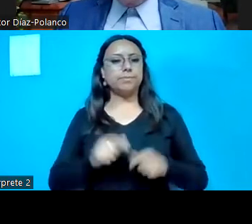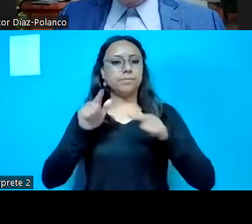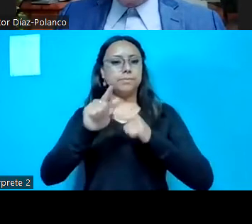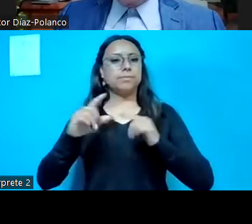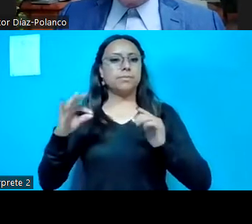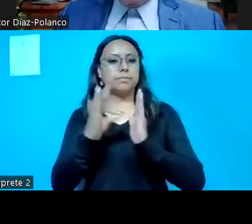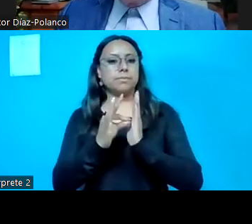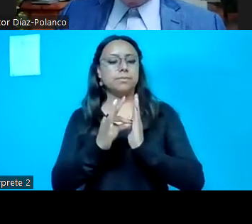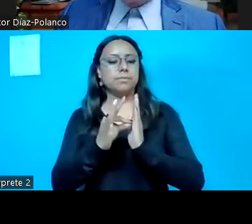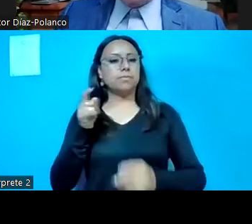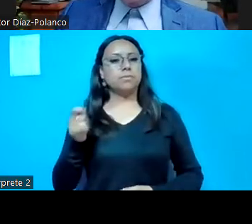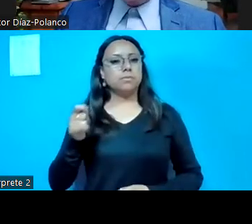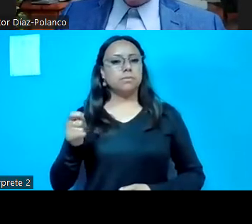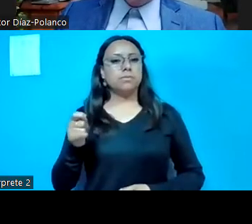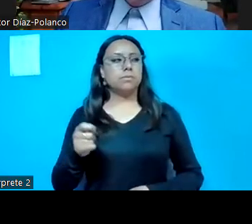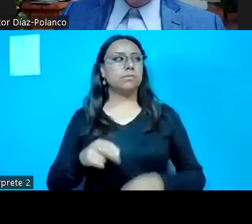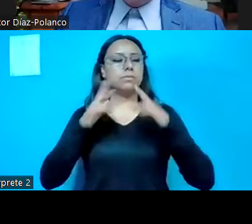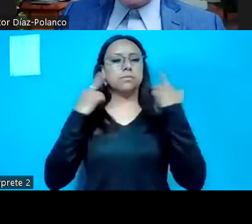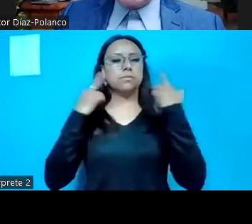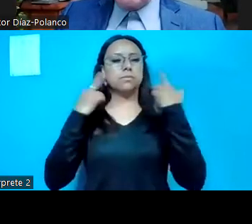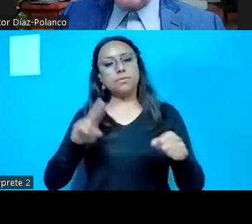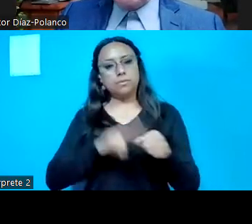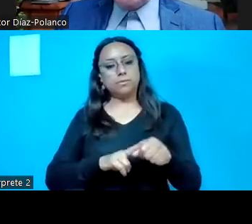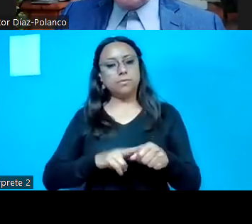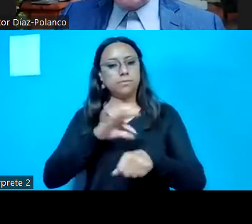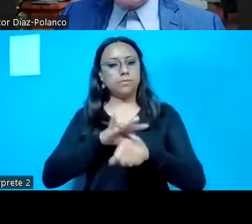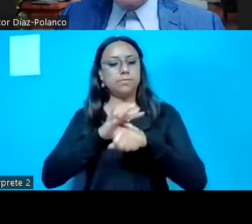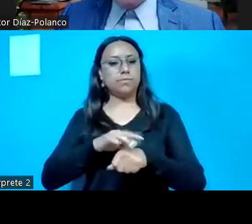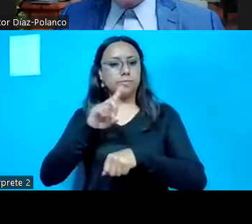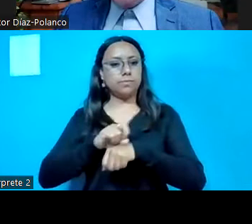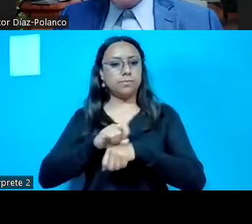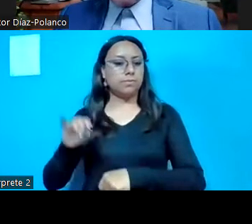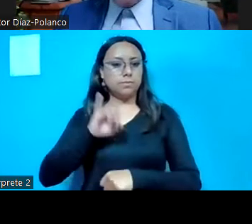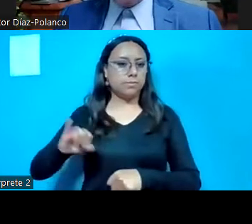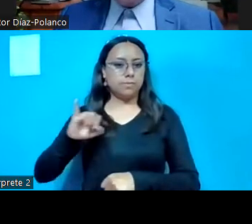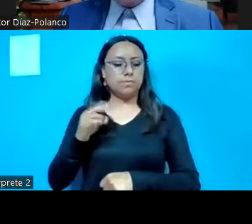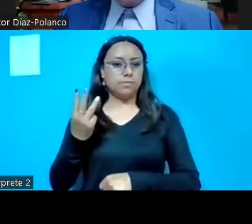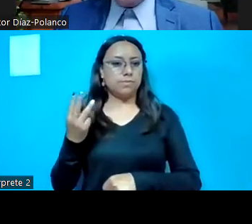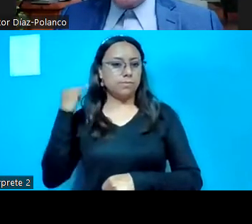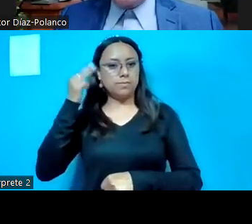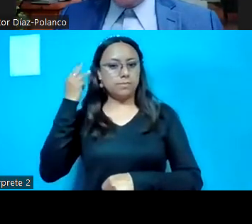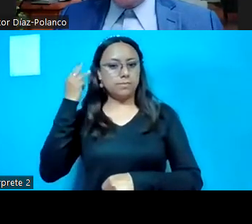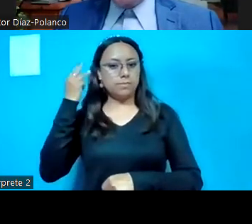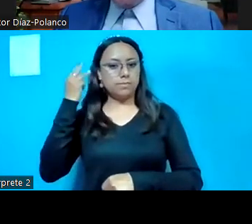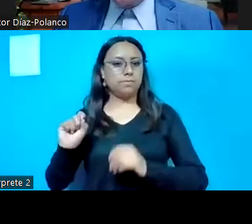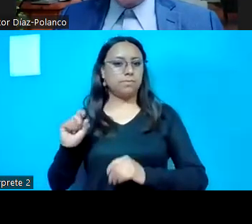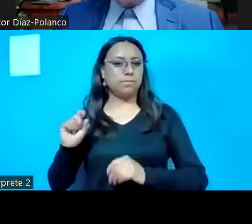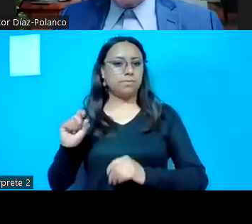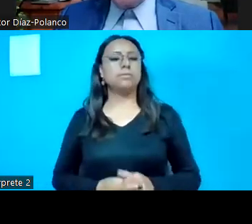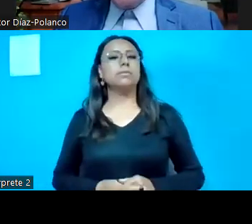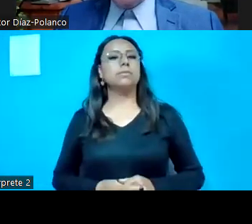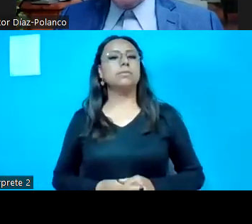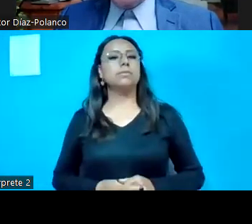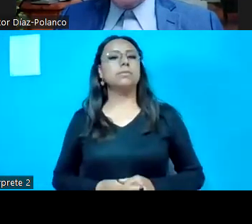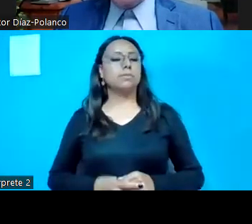punto es el relativo a la sesión ordinaria presencial del día jueves tres de marzo del presente año. Se informa que se